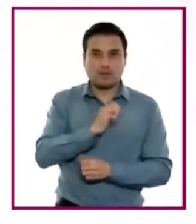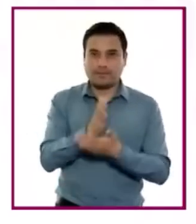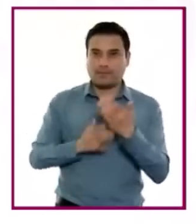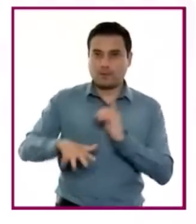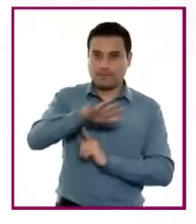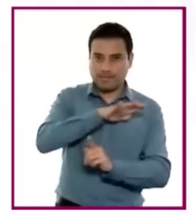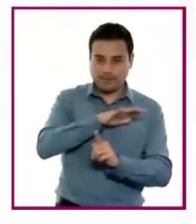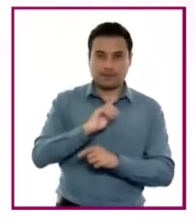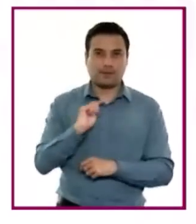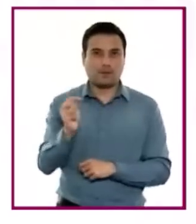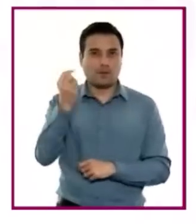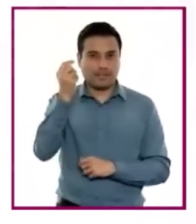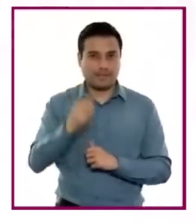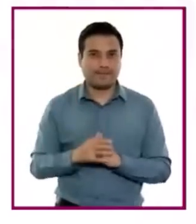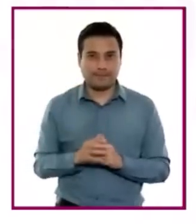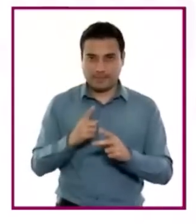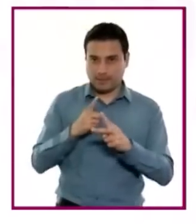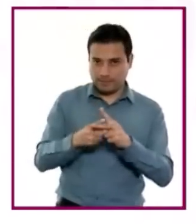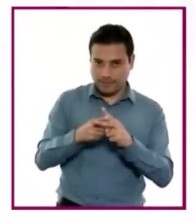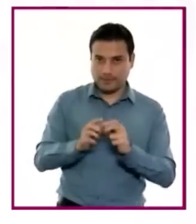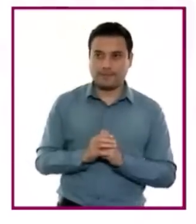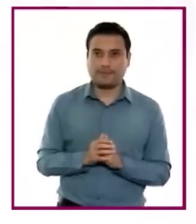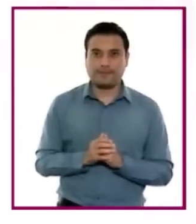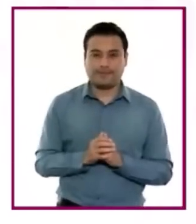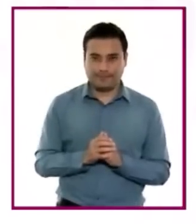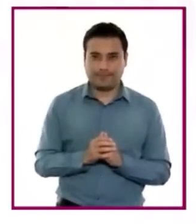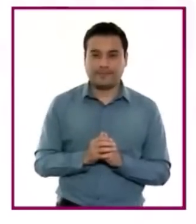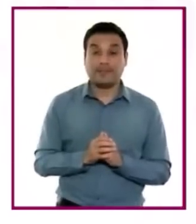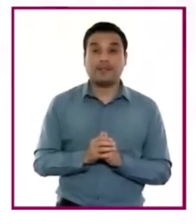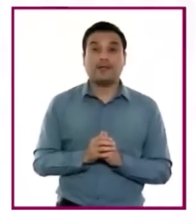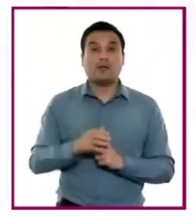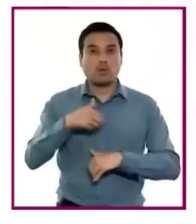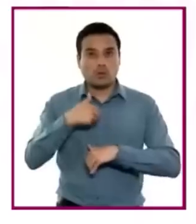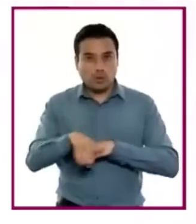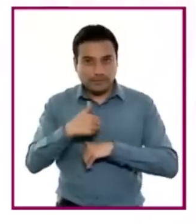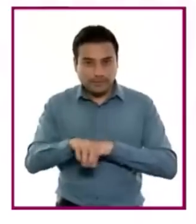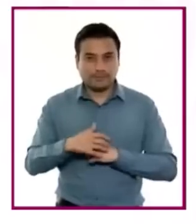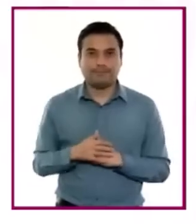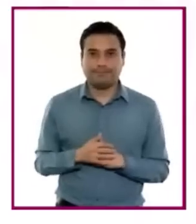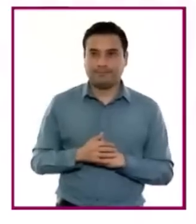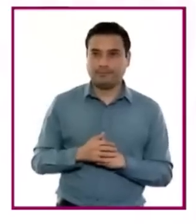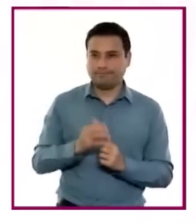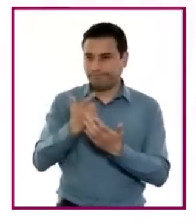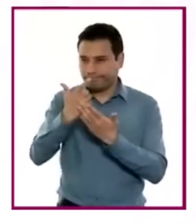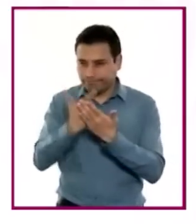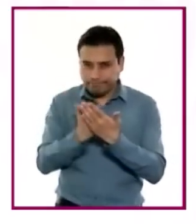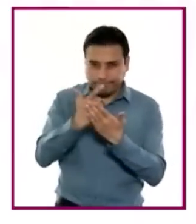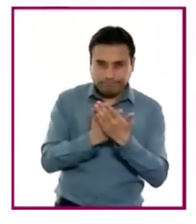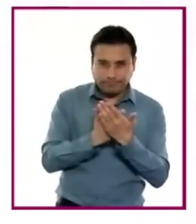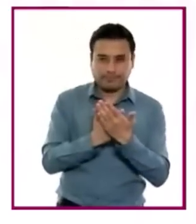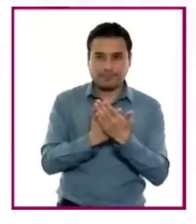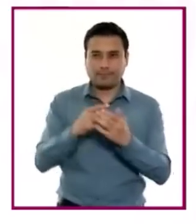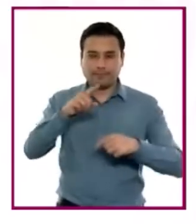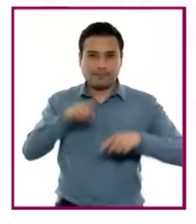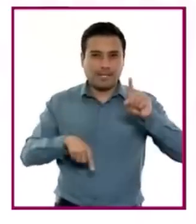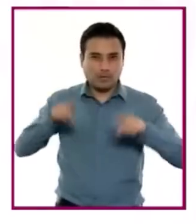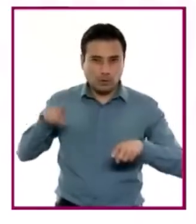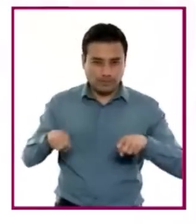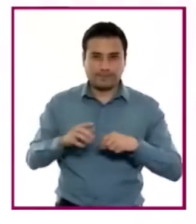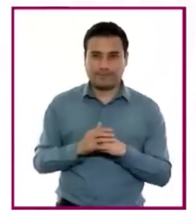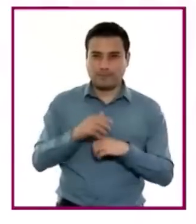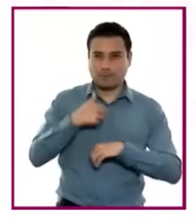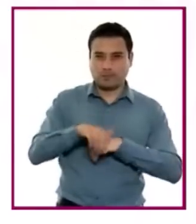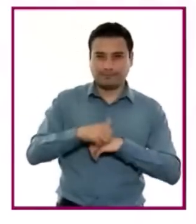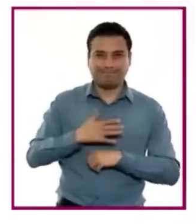medio ambiente, tecnología, aritmética, geometría, medición, variación, estadística, álgebra